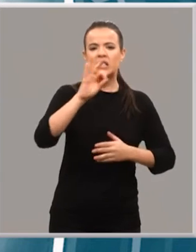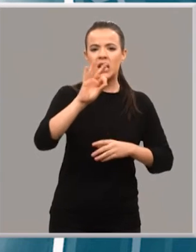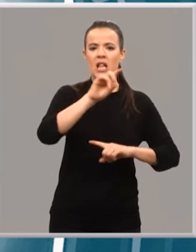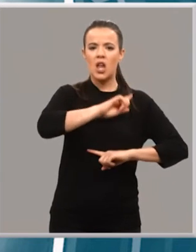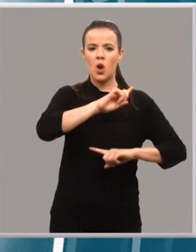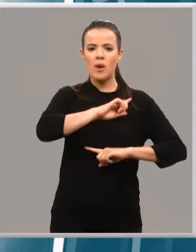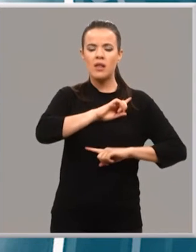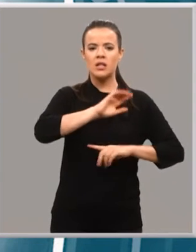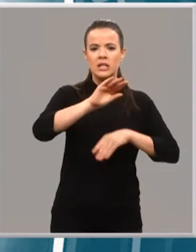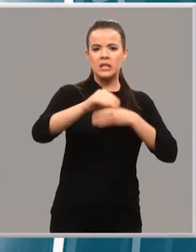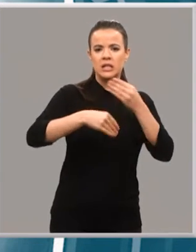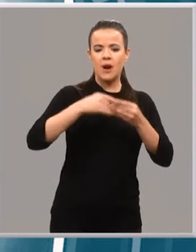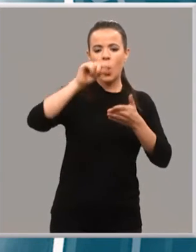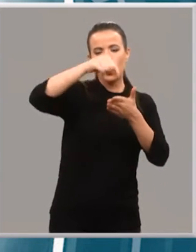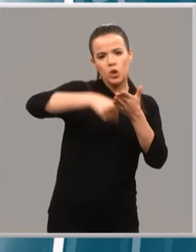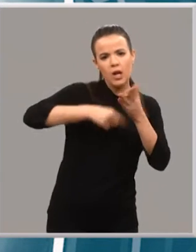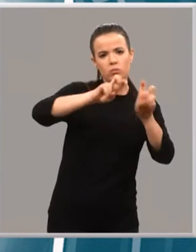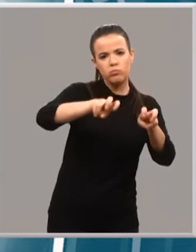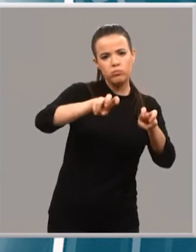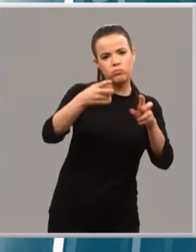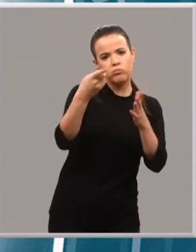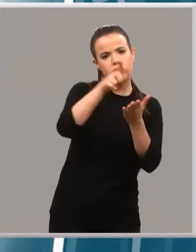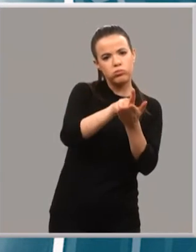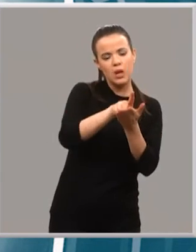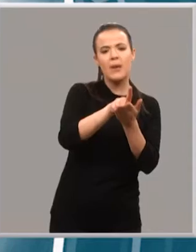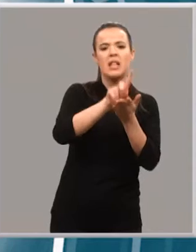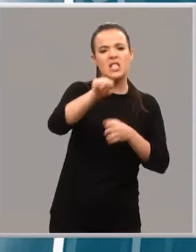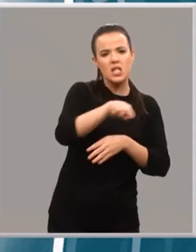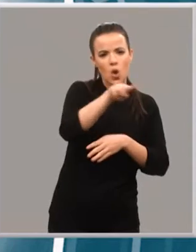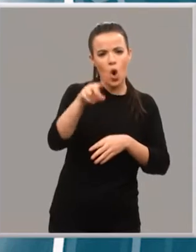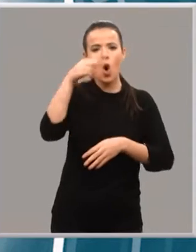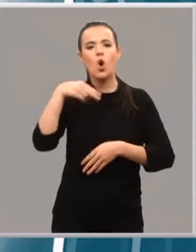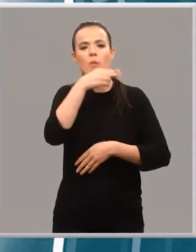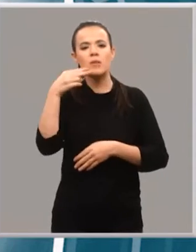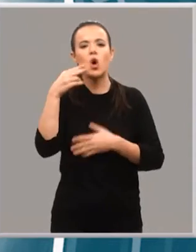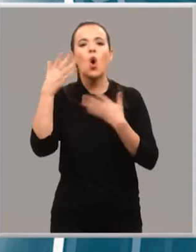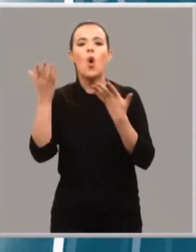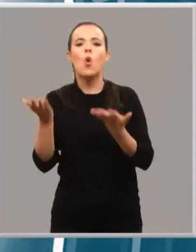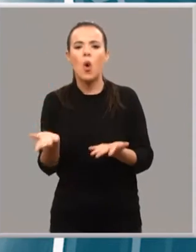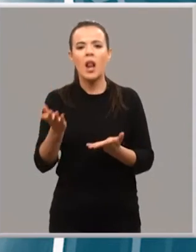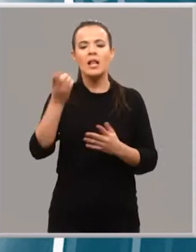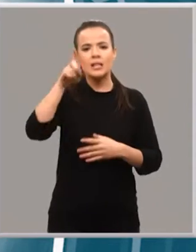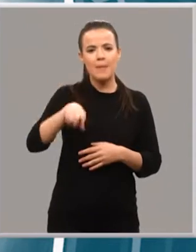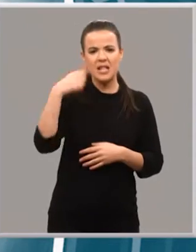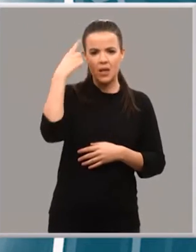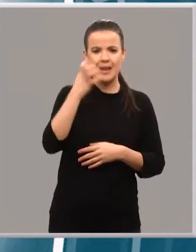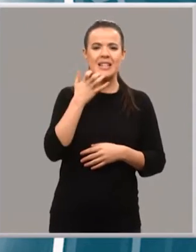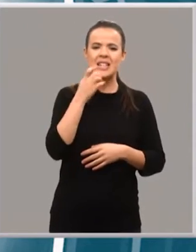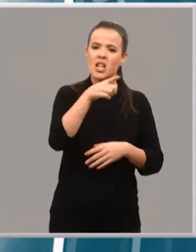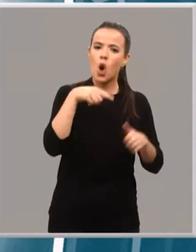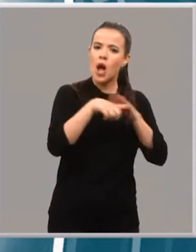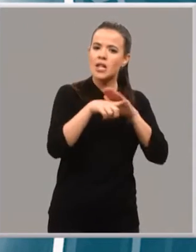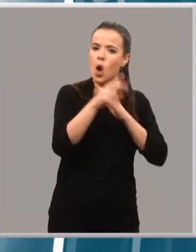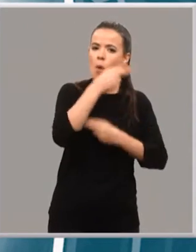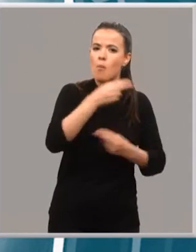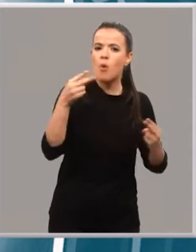prorrogar o no ese contrato. Saber también qué compromisos asumimos cuando el 30 de noviembre. Si eso no se gestiona desde lo